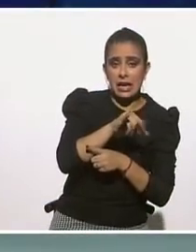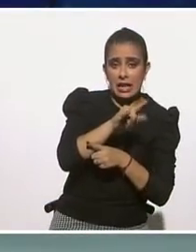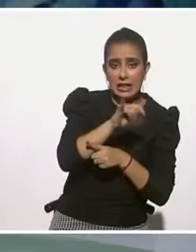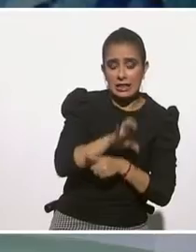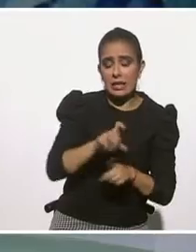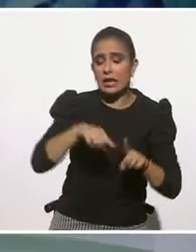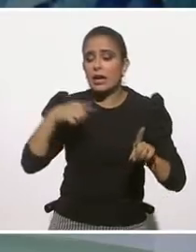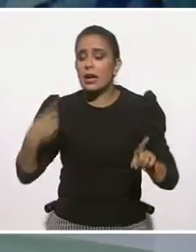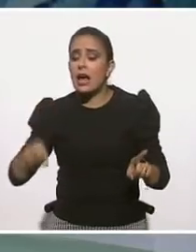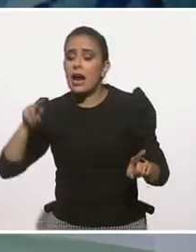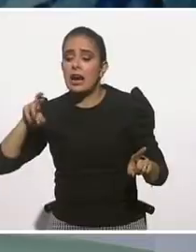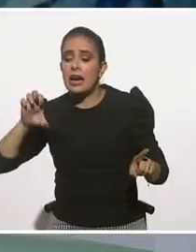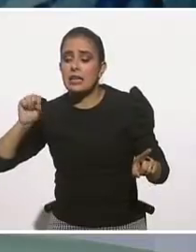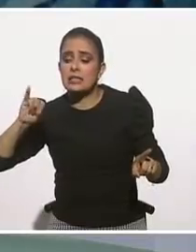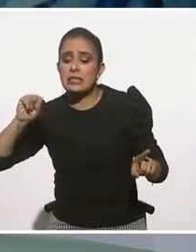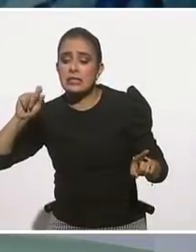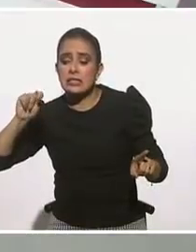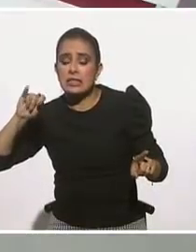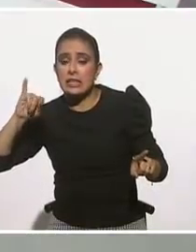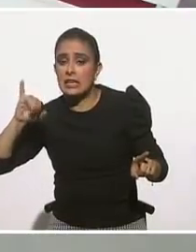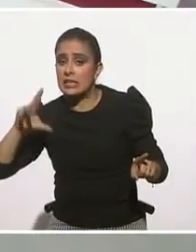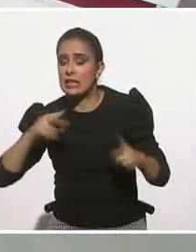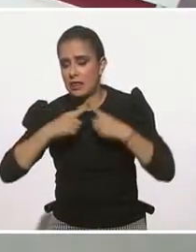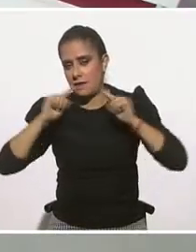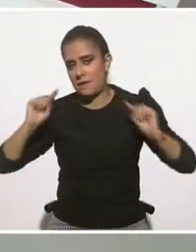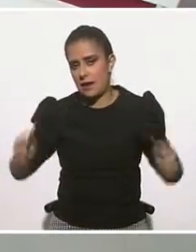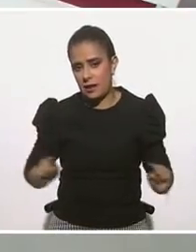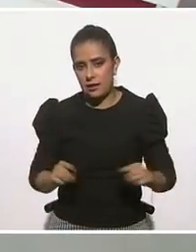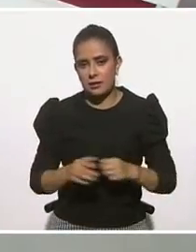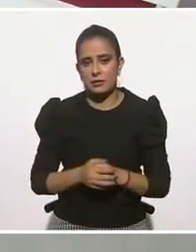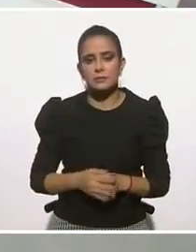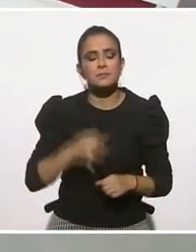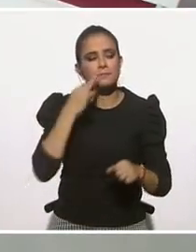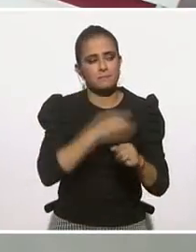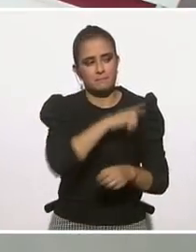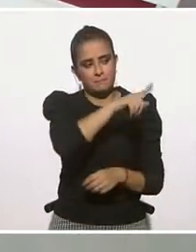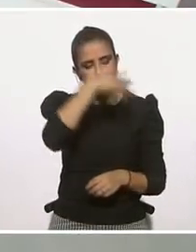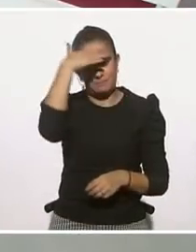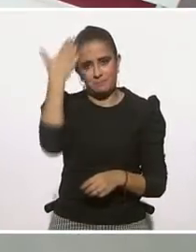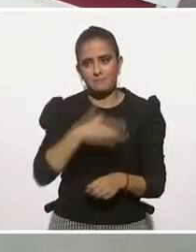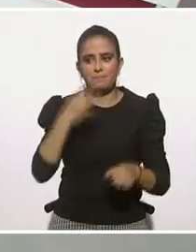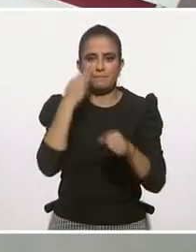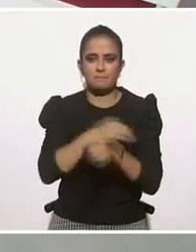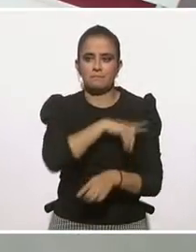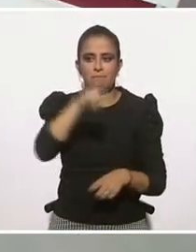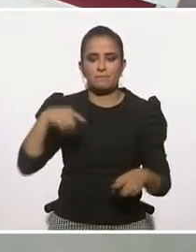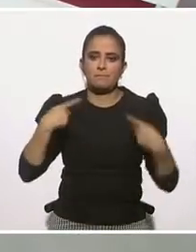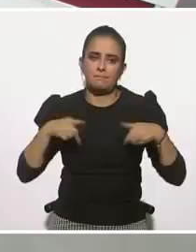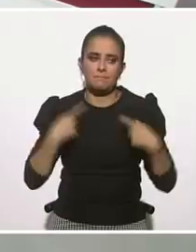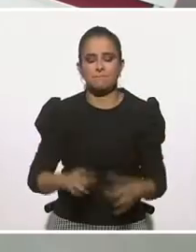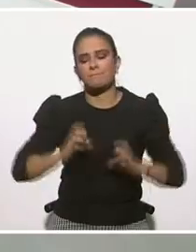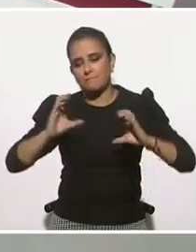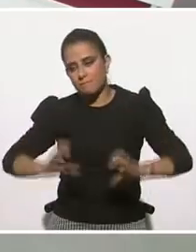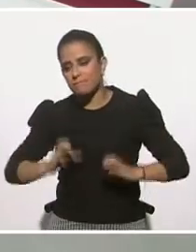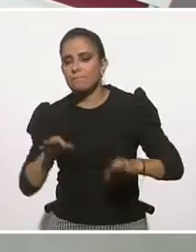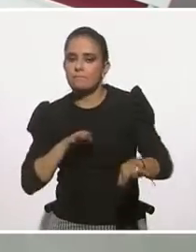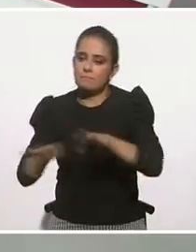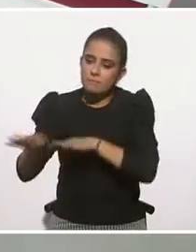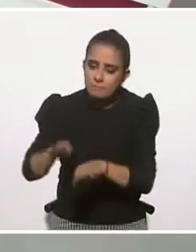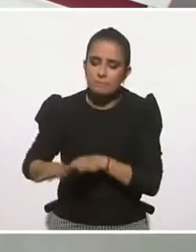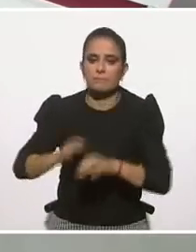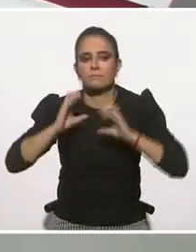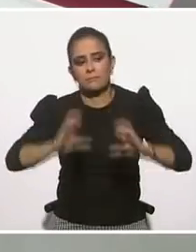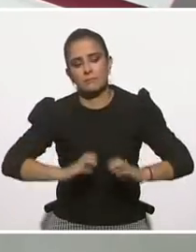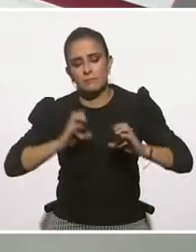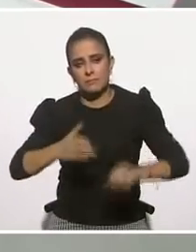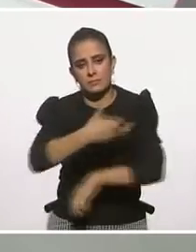resiliente. ¿Cómo podríamos ahorita identificarlo más en pandemia? Porque, bueno, todos estamos en la sobrevivencia, ¿no?, tanto en el trabajo, en la